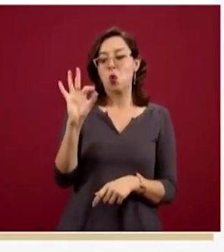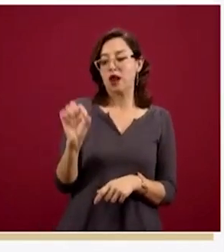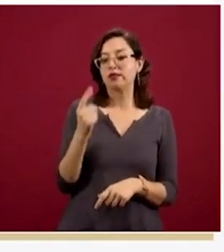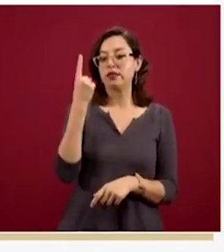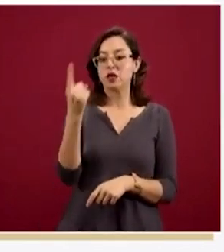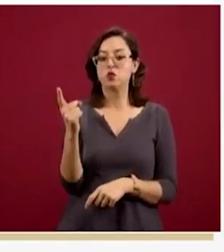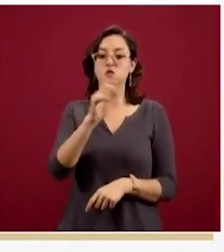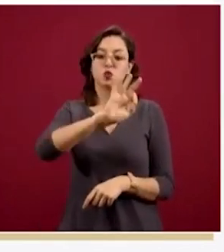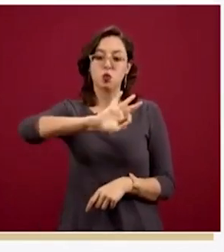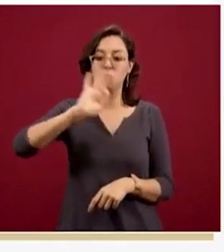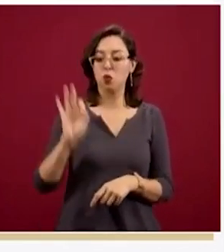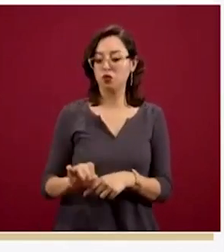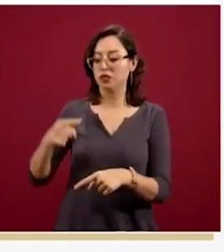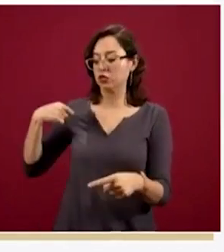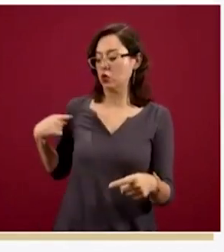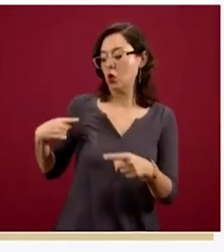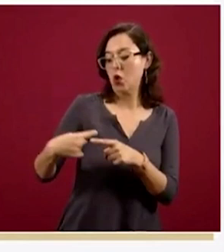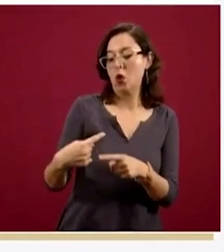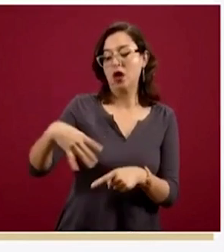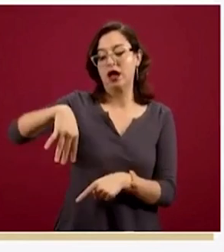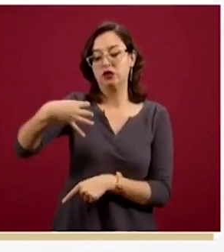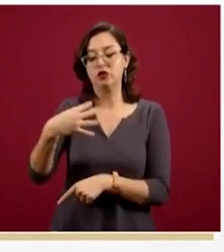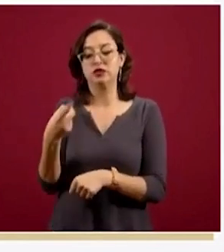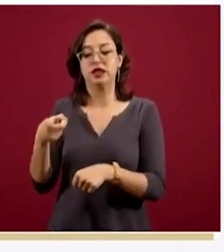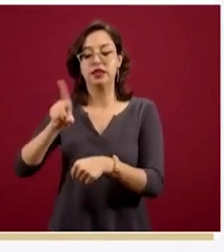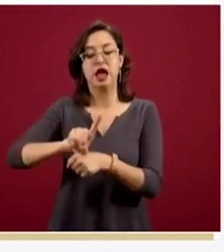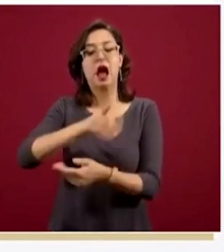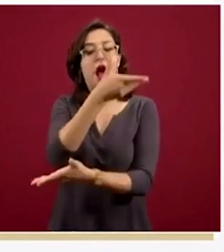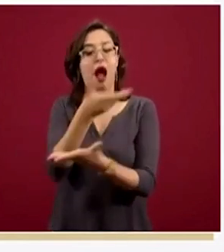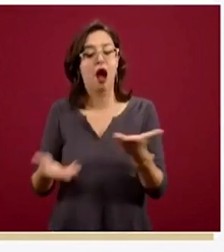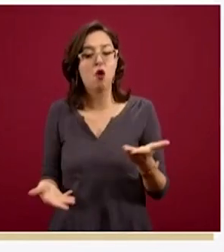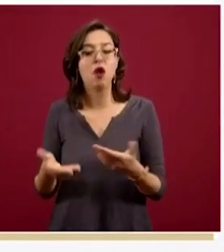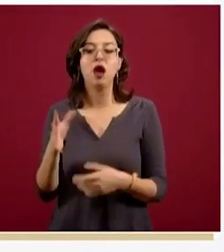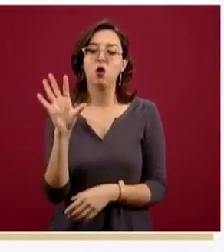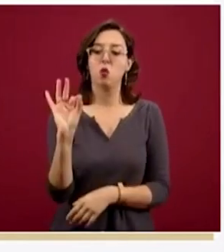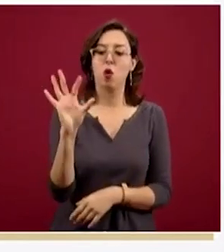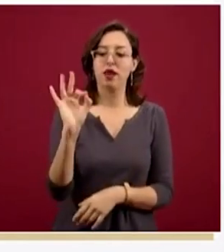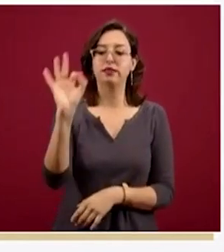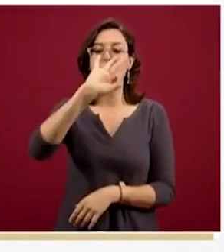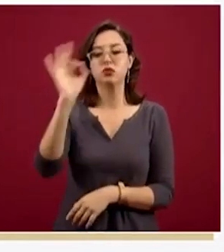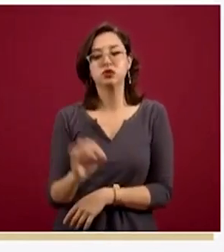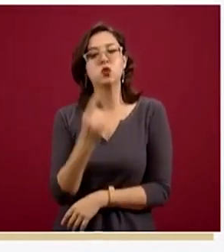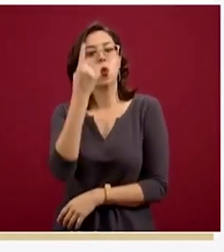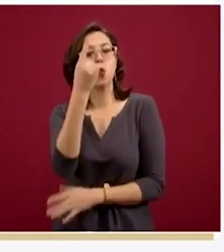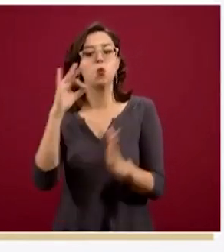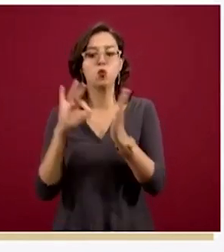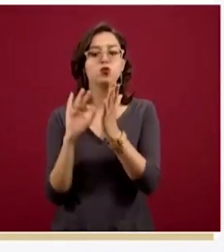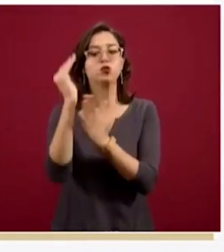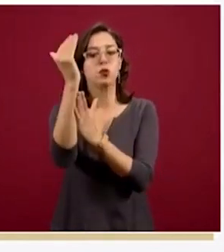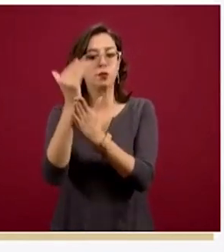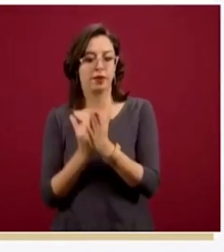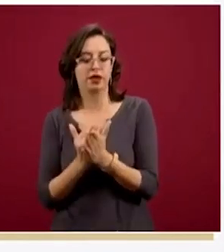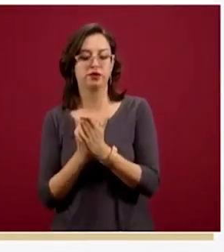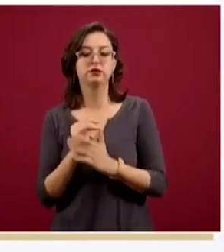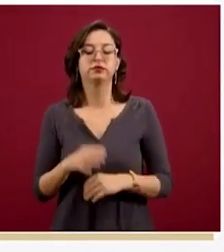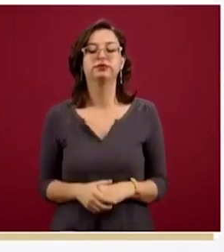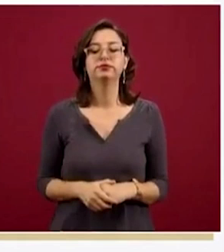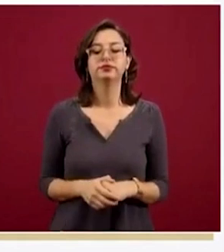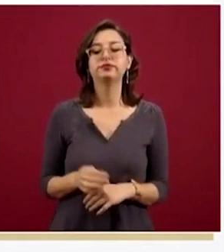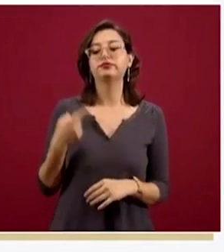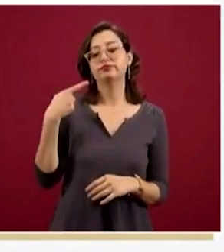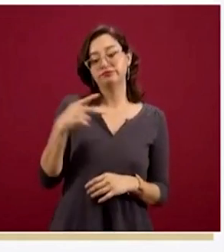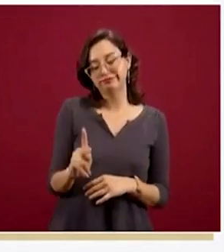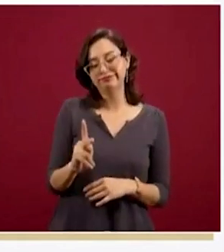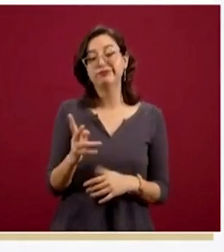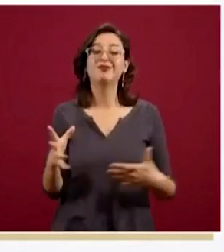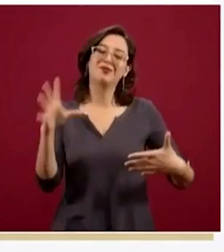los casos en los últimos 14 días, hoy son el 40 por ciento, un punto porcentual menos. Sin embargo, pues es